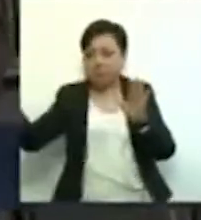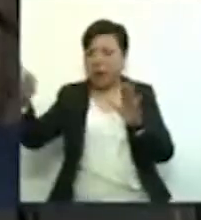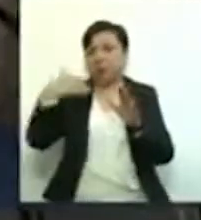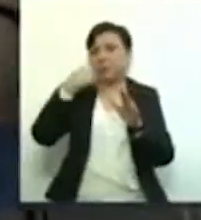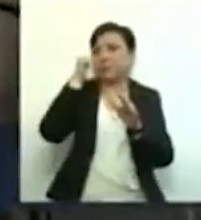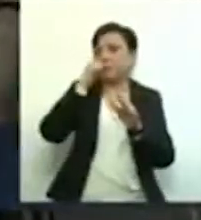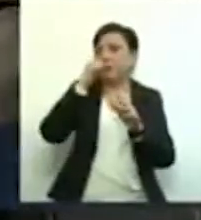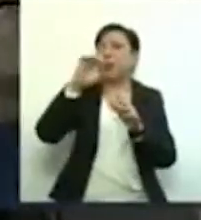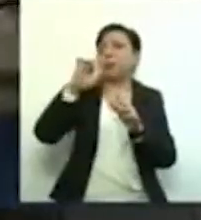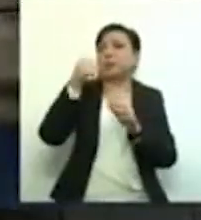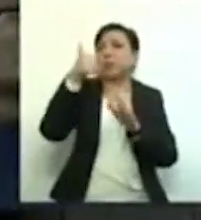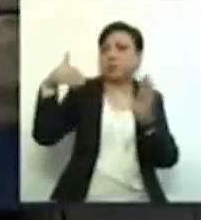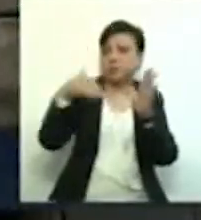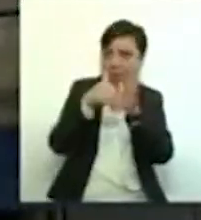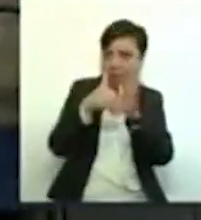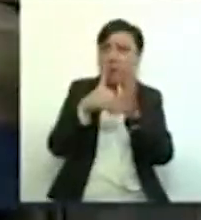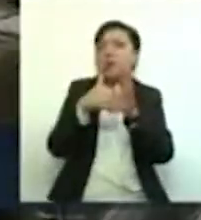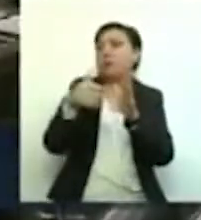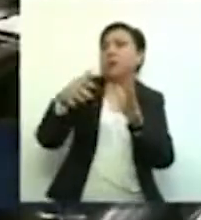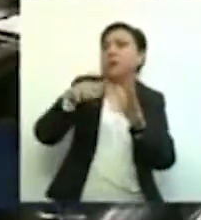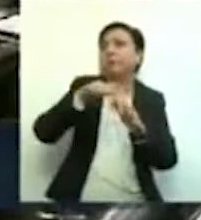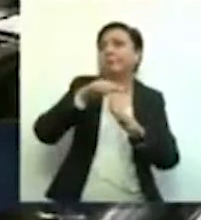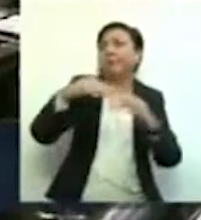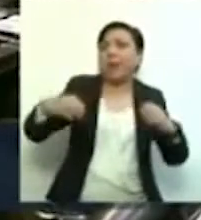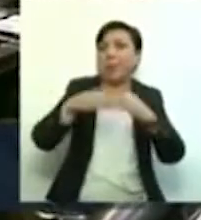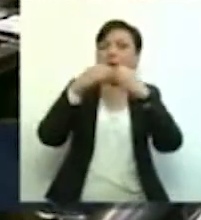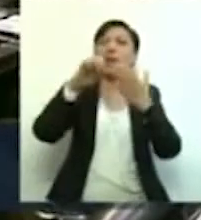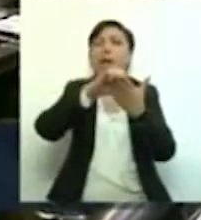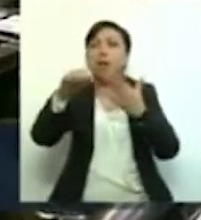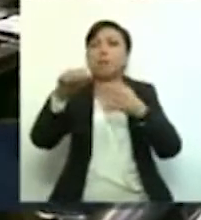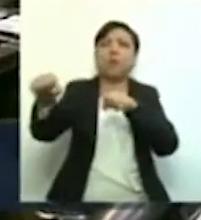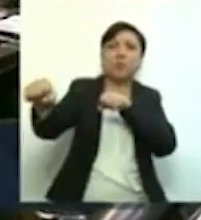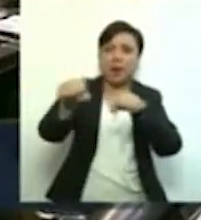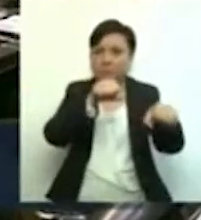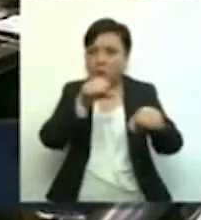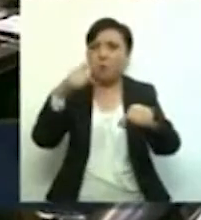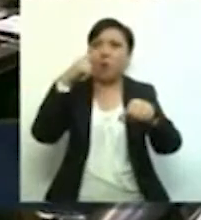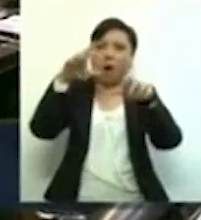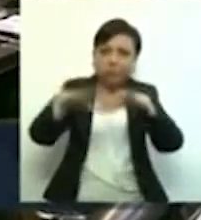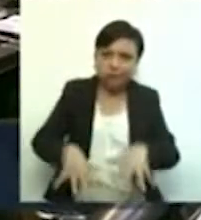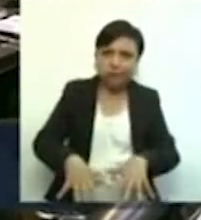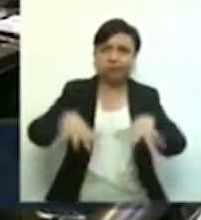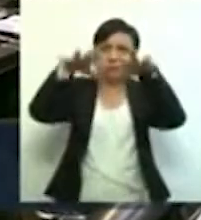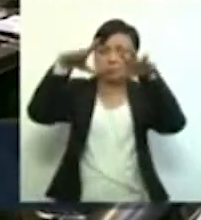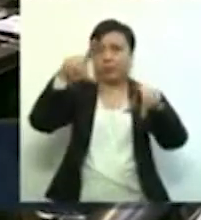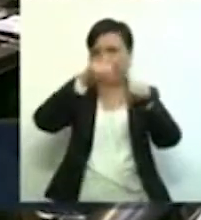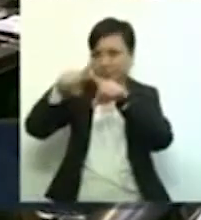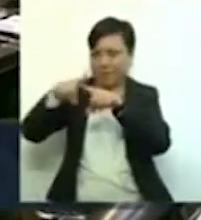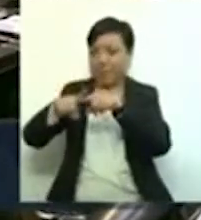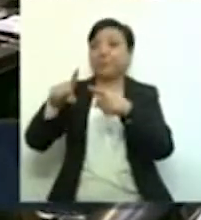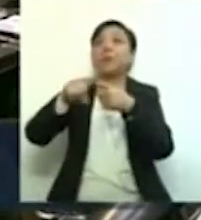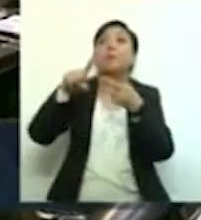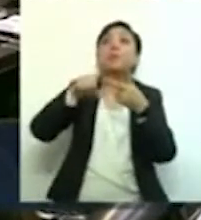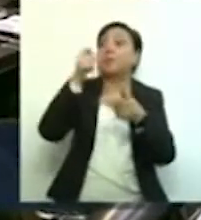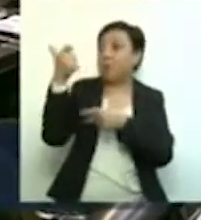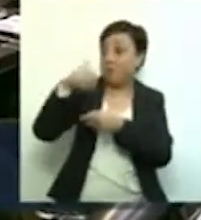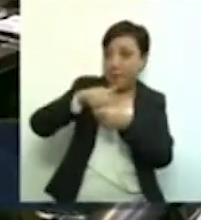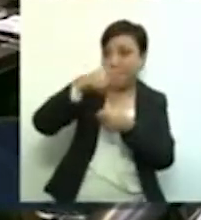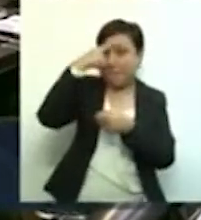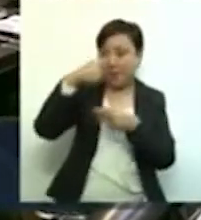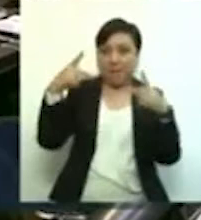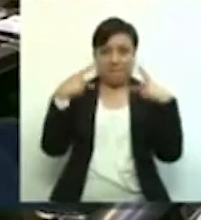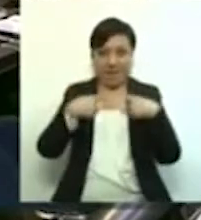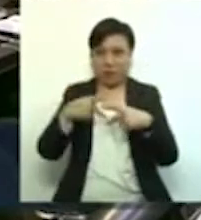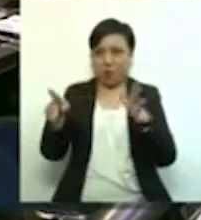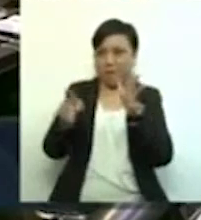principalmente terremotos e inundaciones. El Fondo para la Protección de las Personas Defensoras de Derechos Humanos y